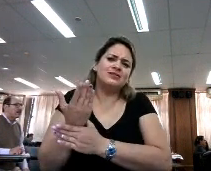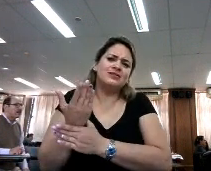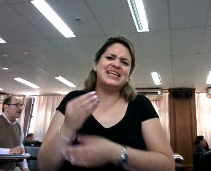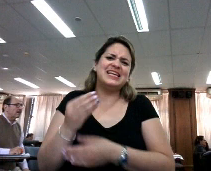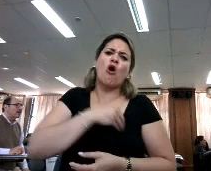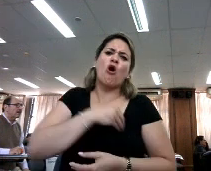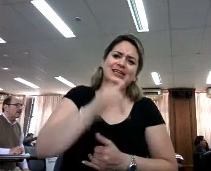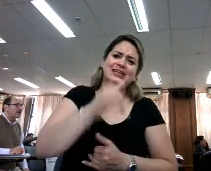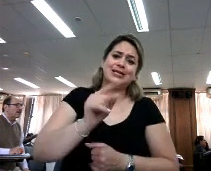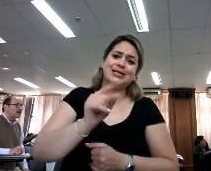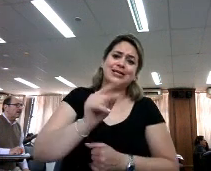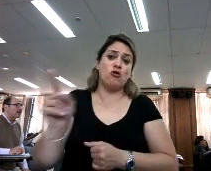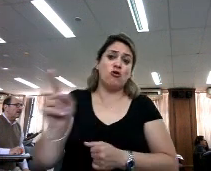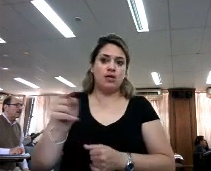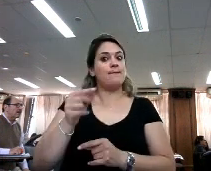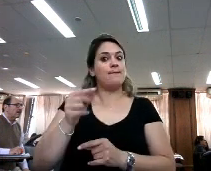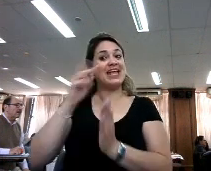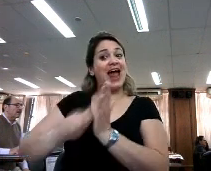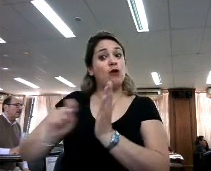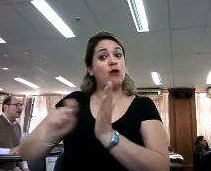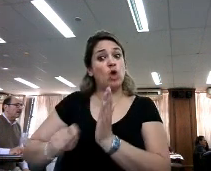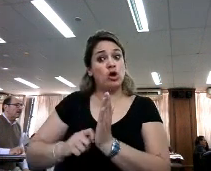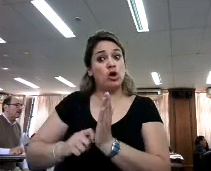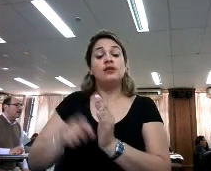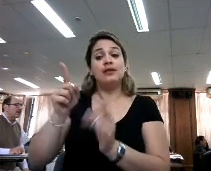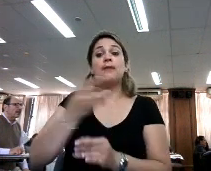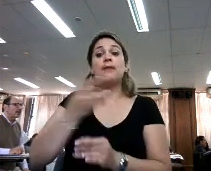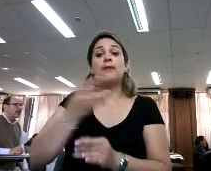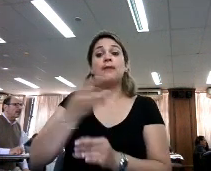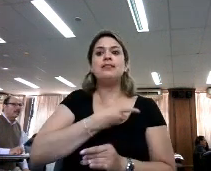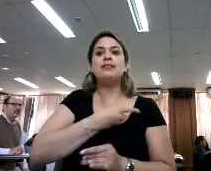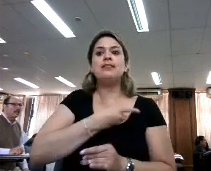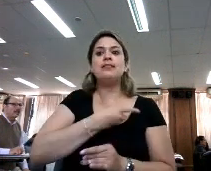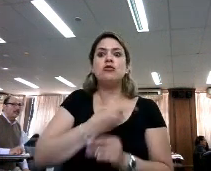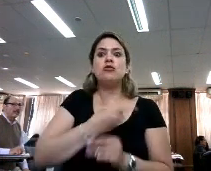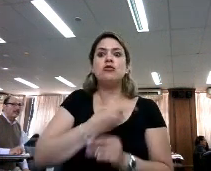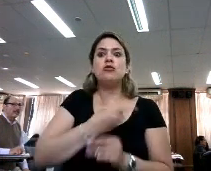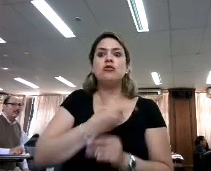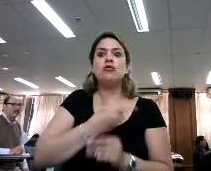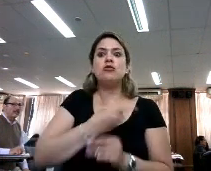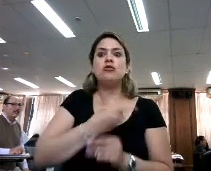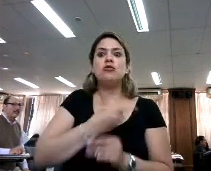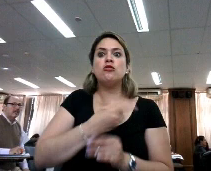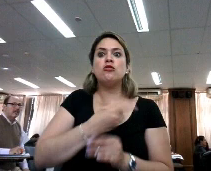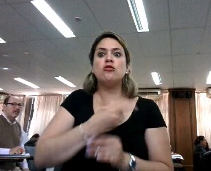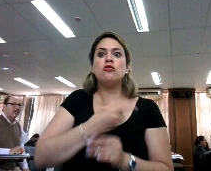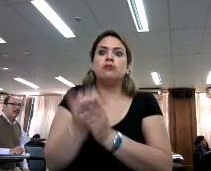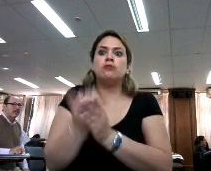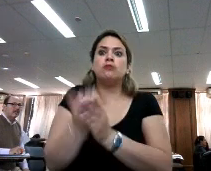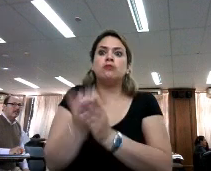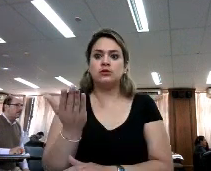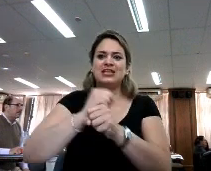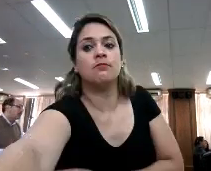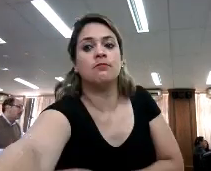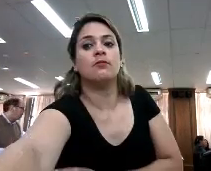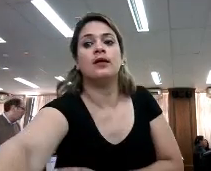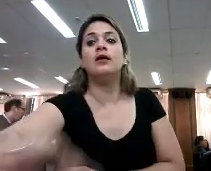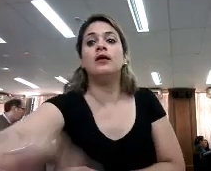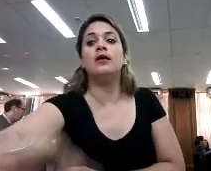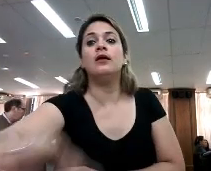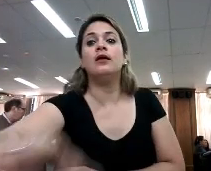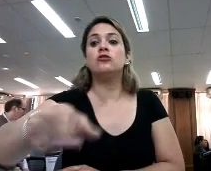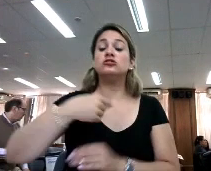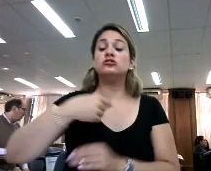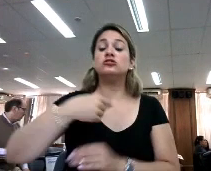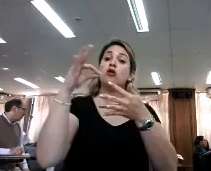tenemos que analizar también el autor, sino que tenemos que analizar también la fuente. Es un triple trabajo. Entonces, con estas Topics